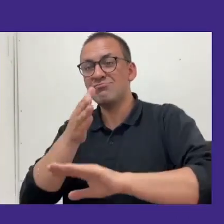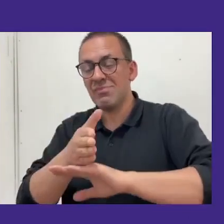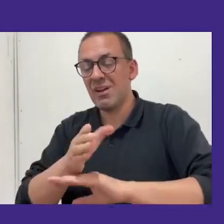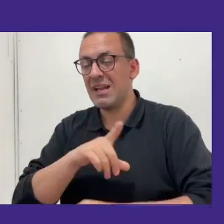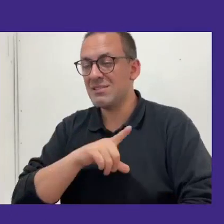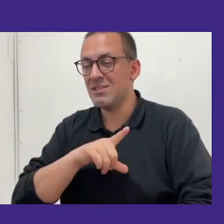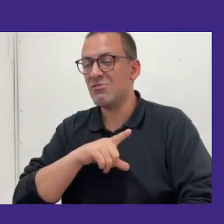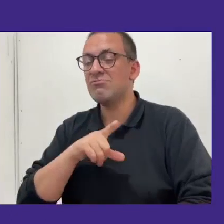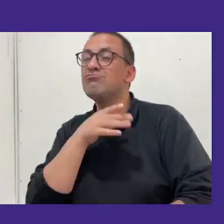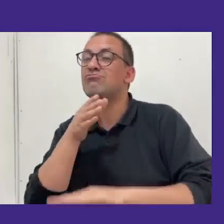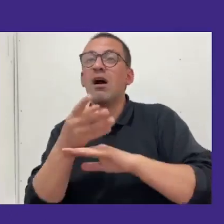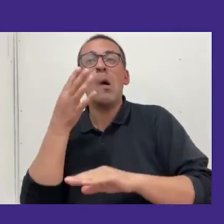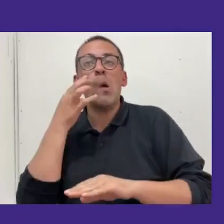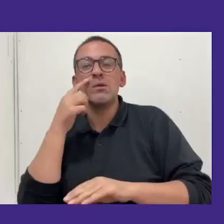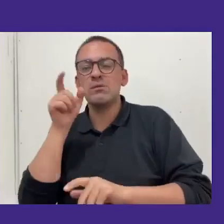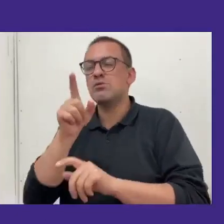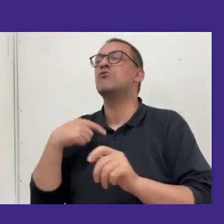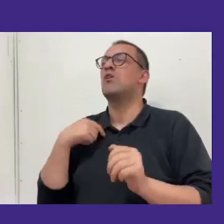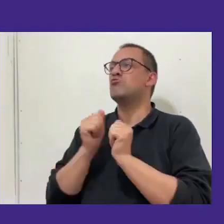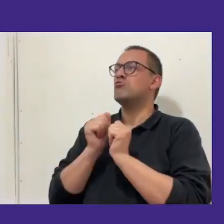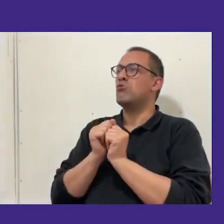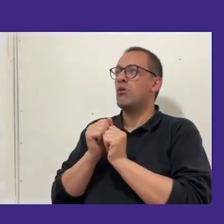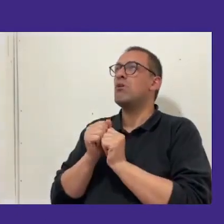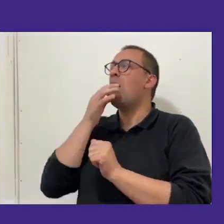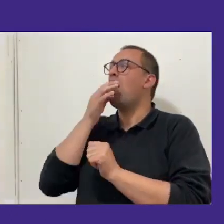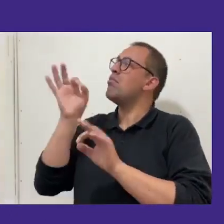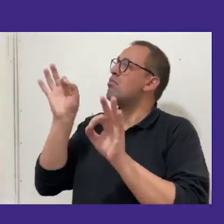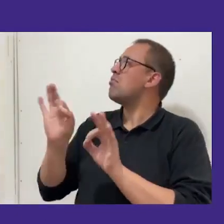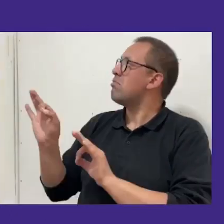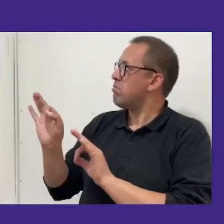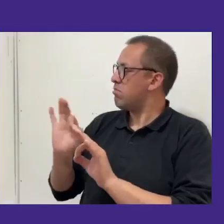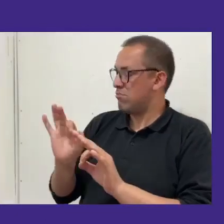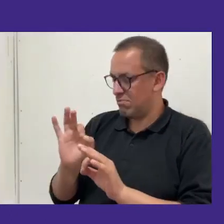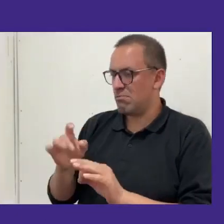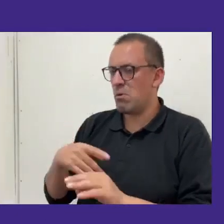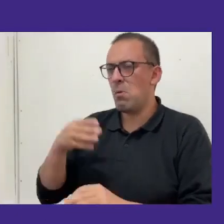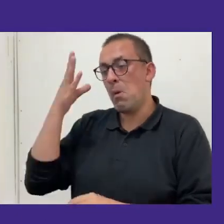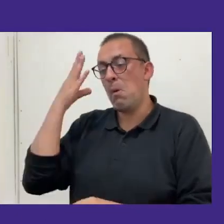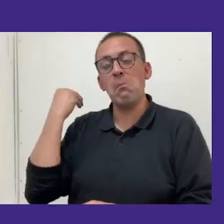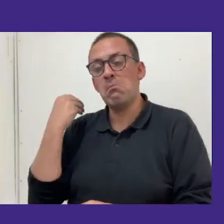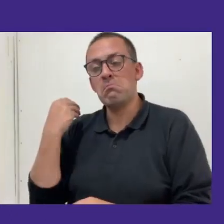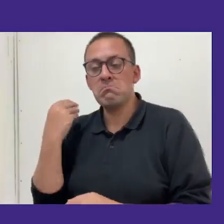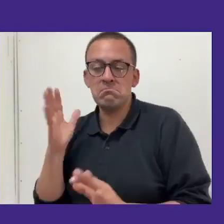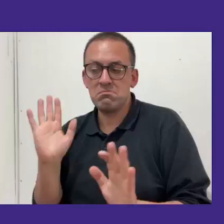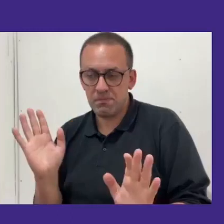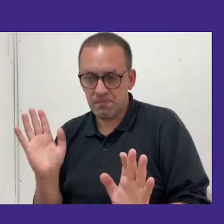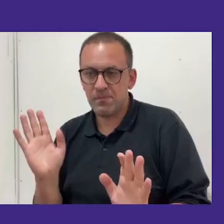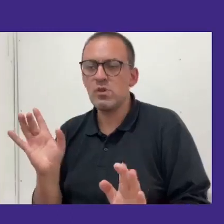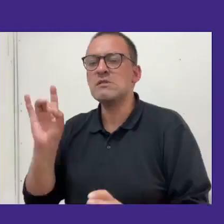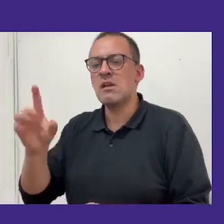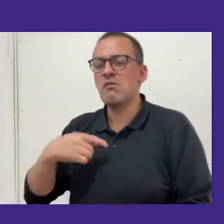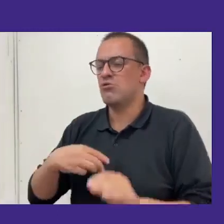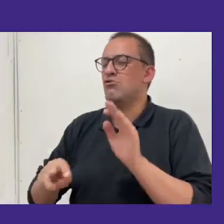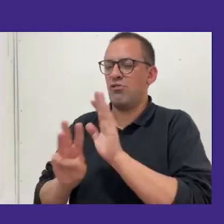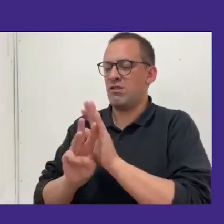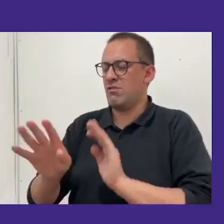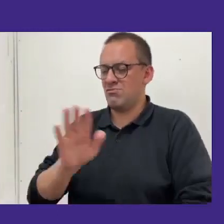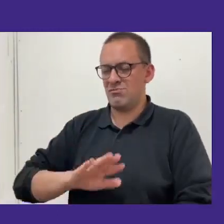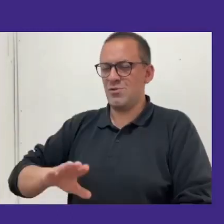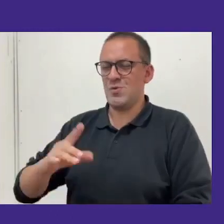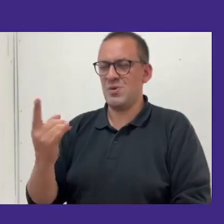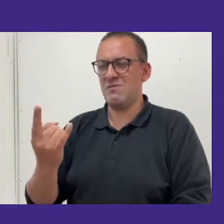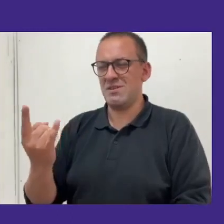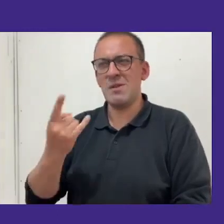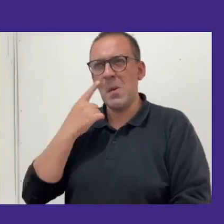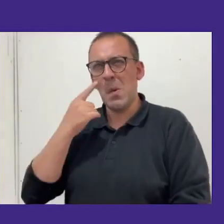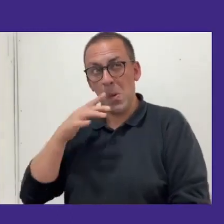Pero por los mismos universitarios a veces se pierden estos datos y es bueno recordarlos y saber cuál es nuestra identidad como universitario.